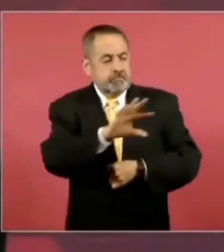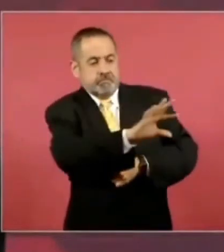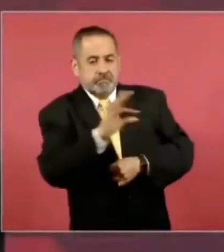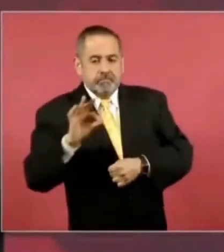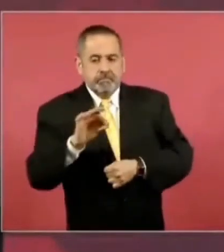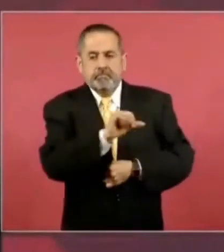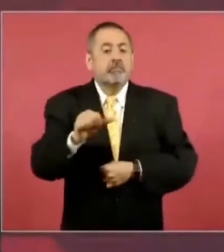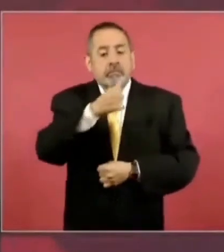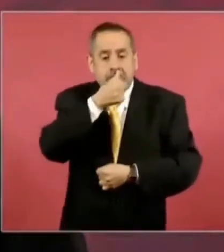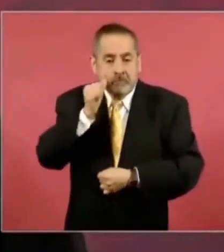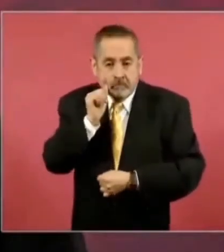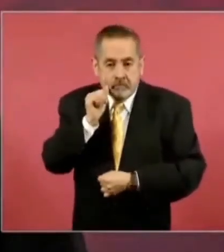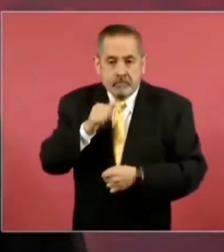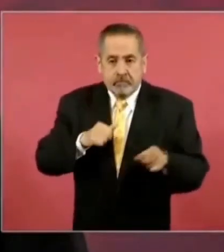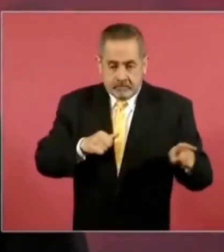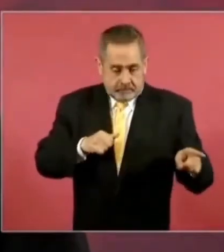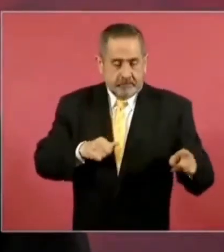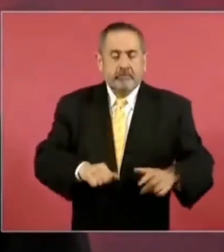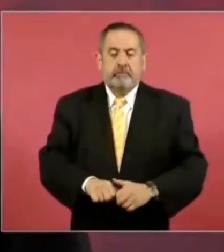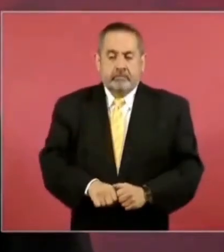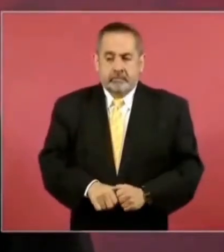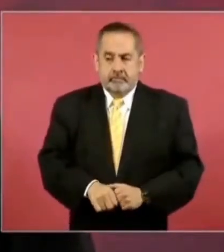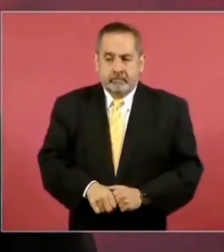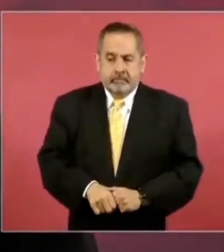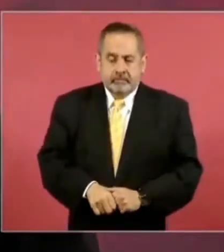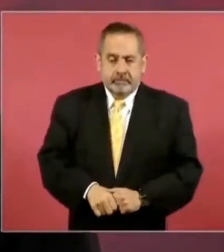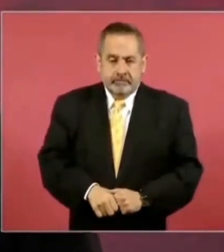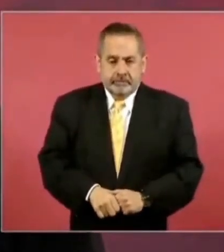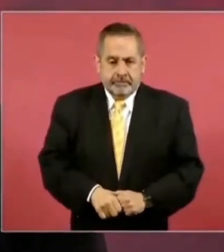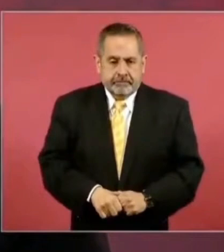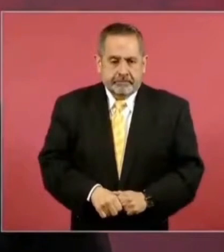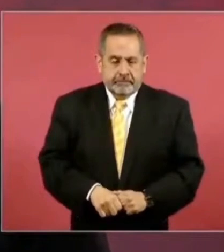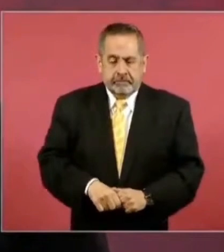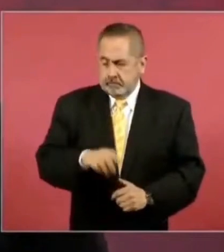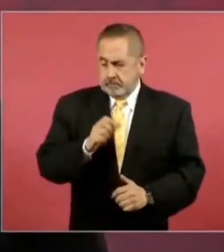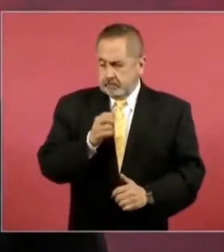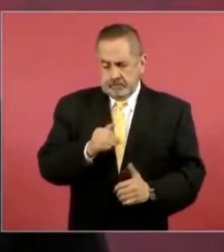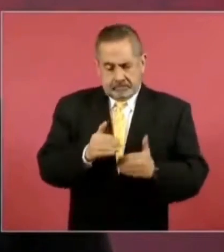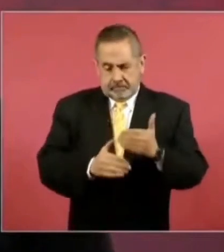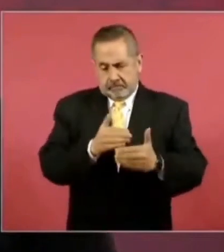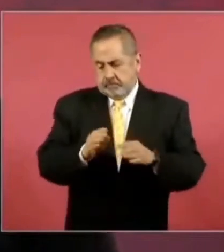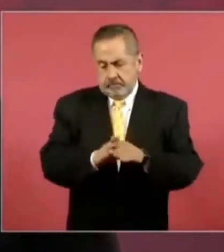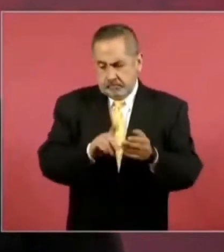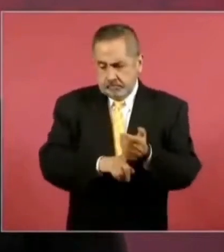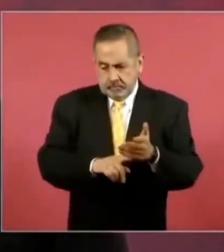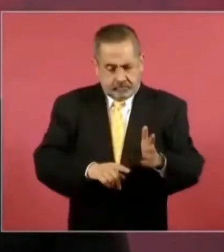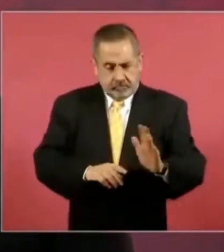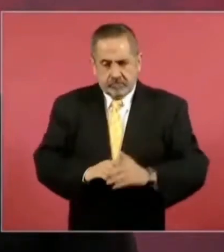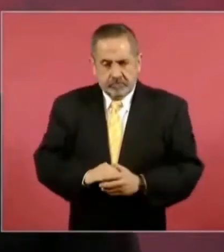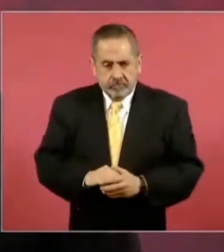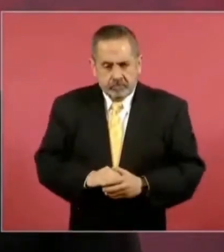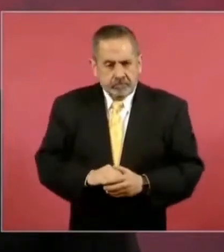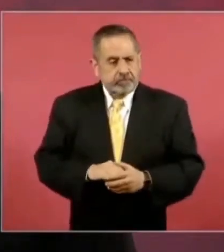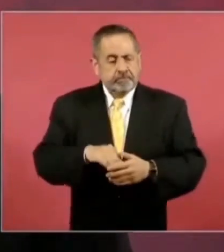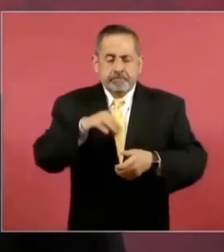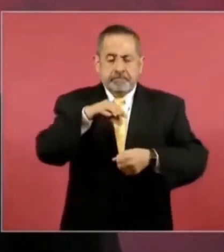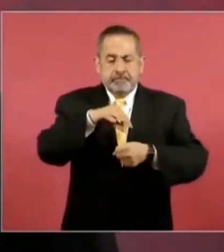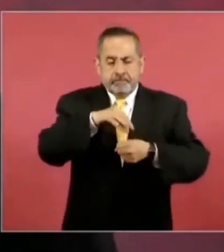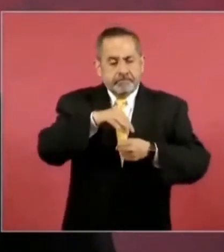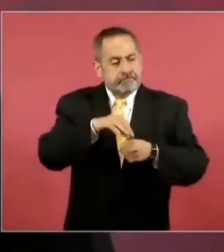así se elegía incluso